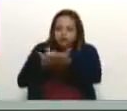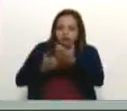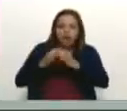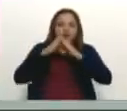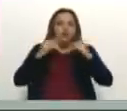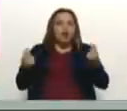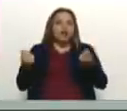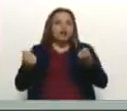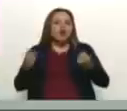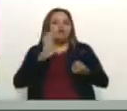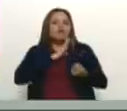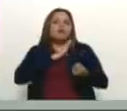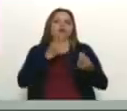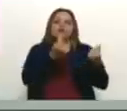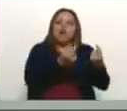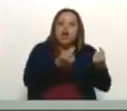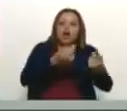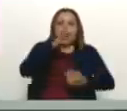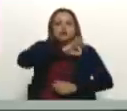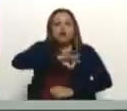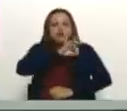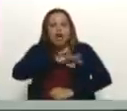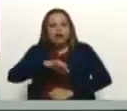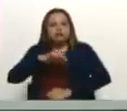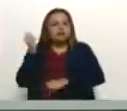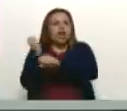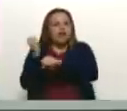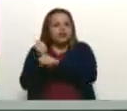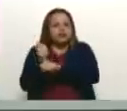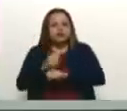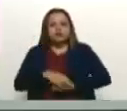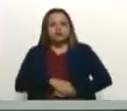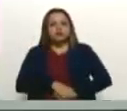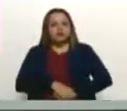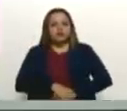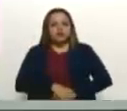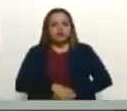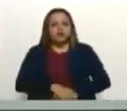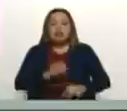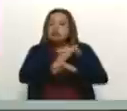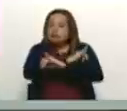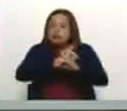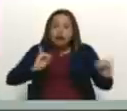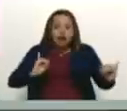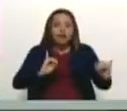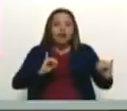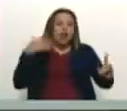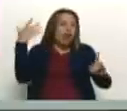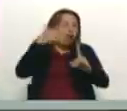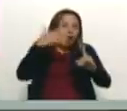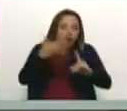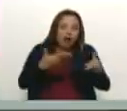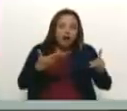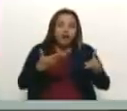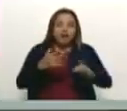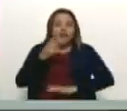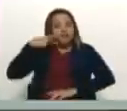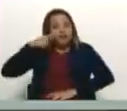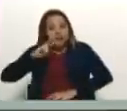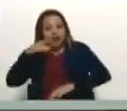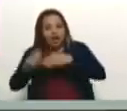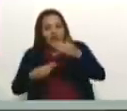recuperar en lo económico, en lo productivo, en lo social. Para que se acabe el chantaje, la coerción,